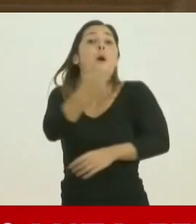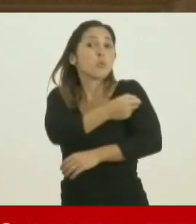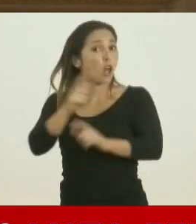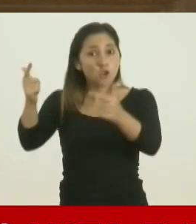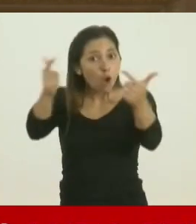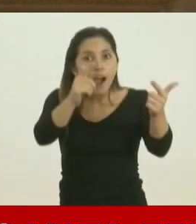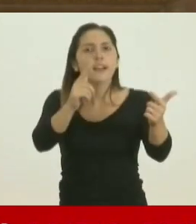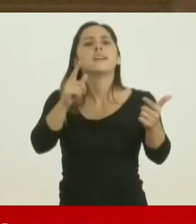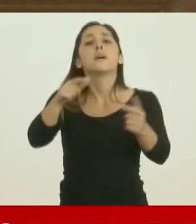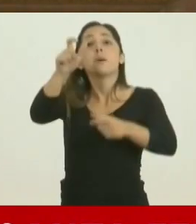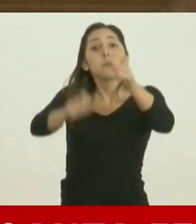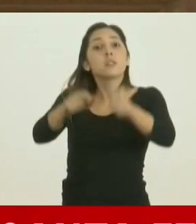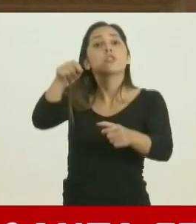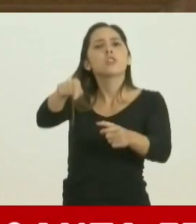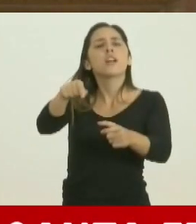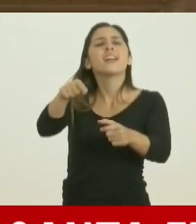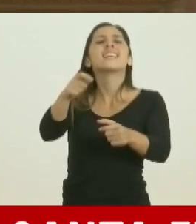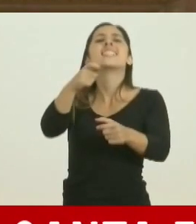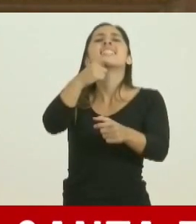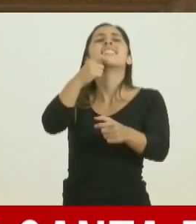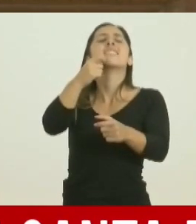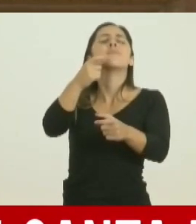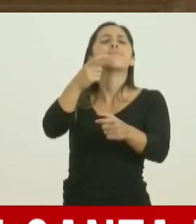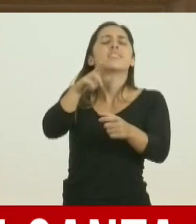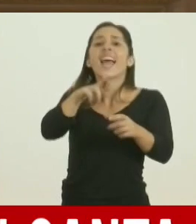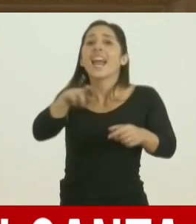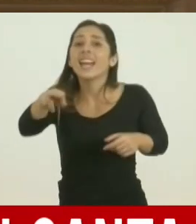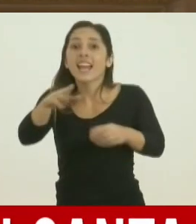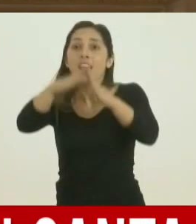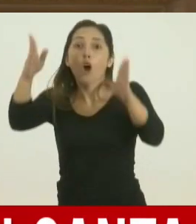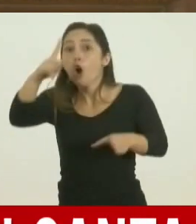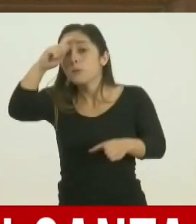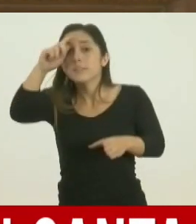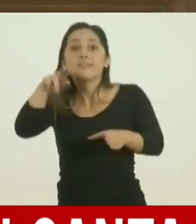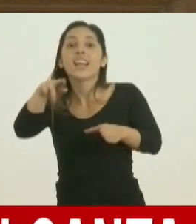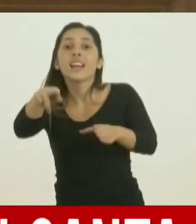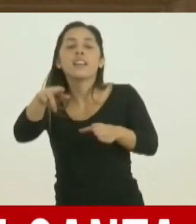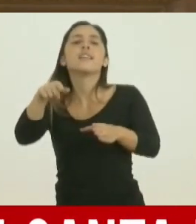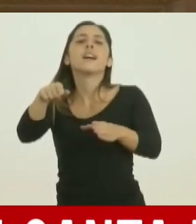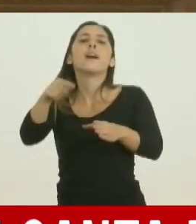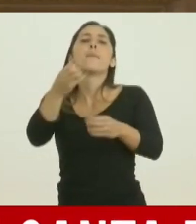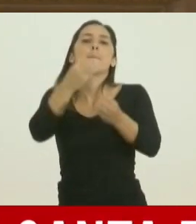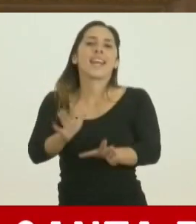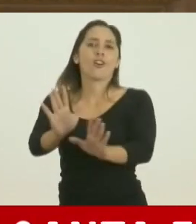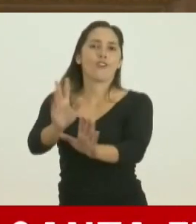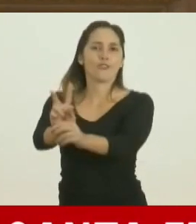esos pacientes que requieran una internación puedan tenerla adecuadamente.